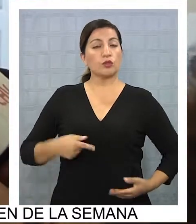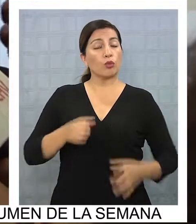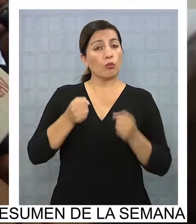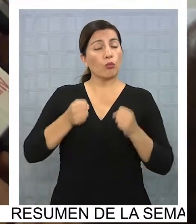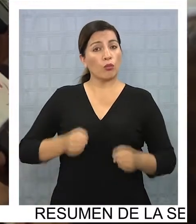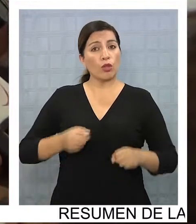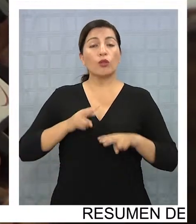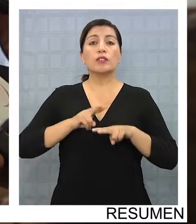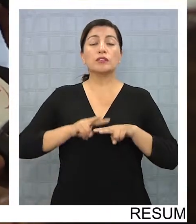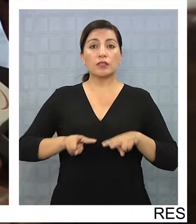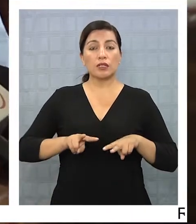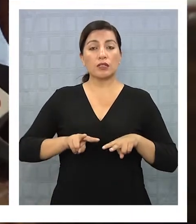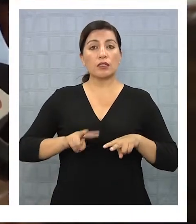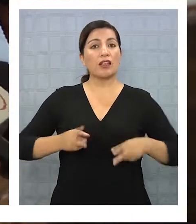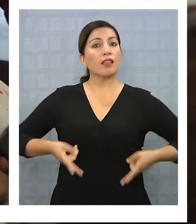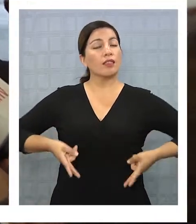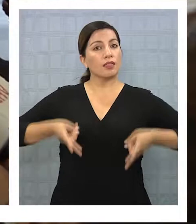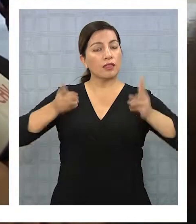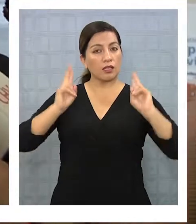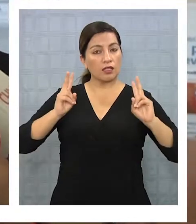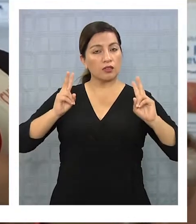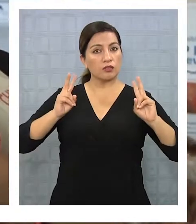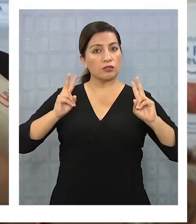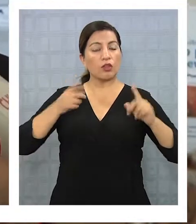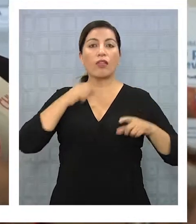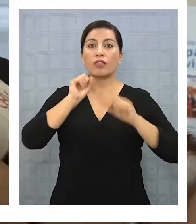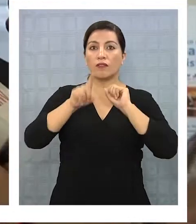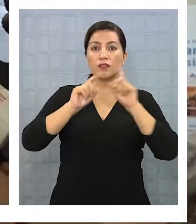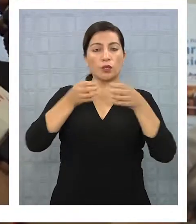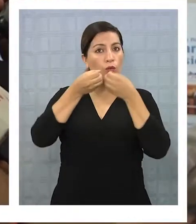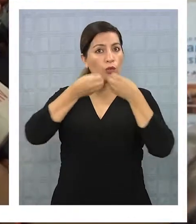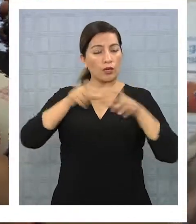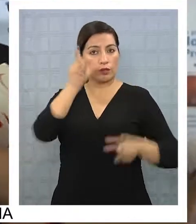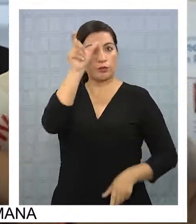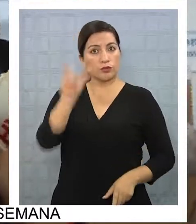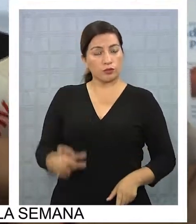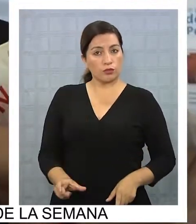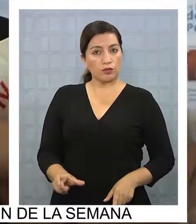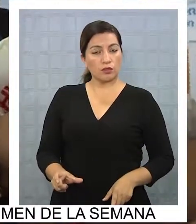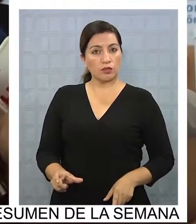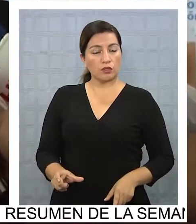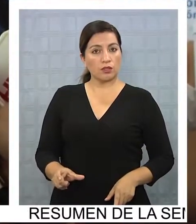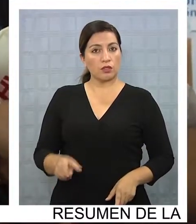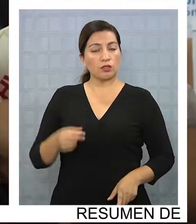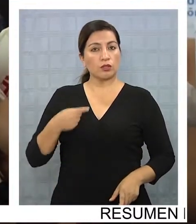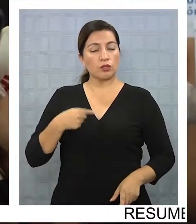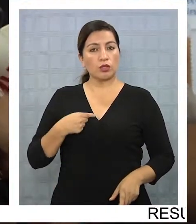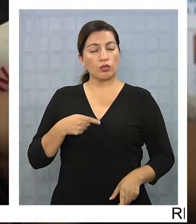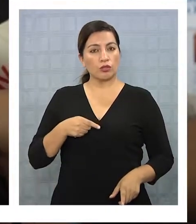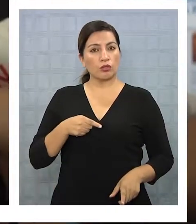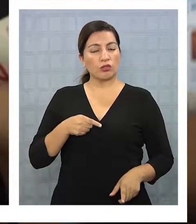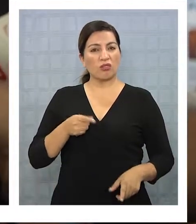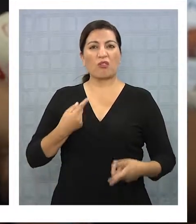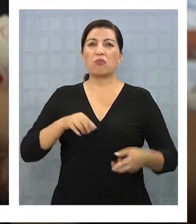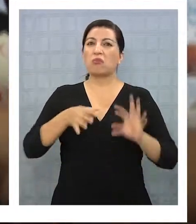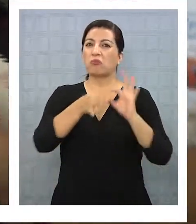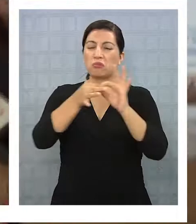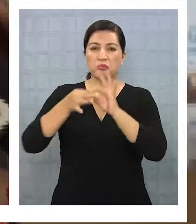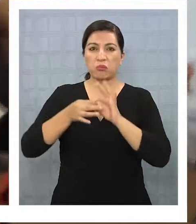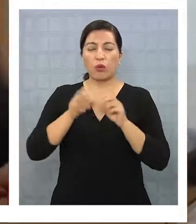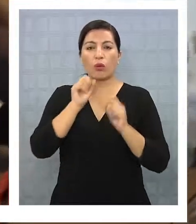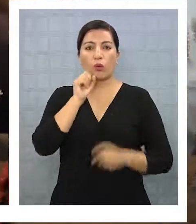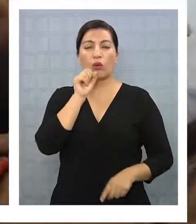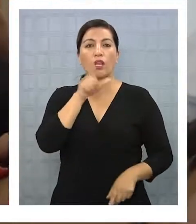puedo ejercer el derecho a la defensa que cualquier persona que se vea involucrada en una comisión o en una